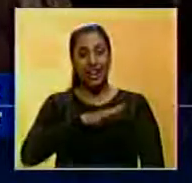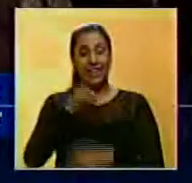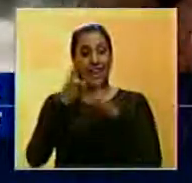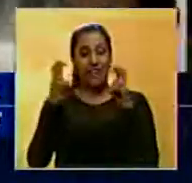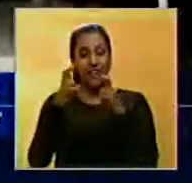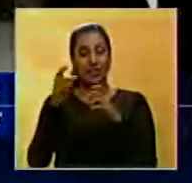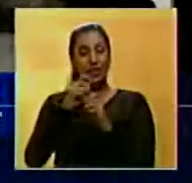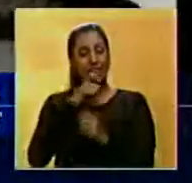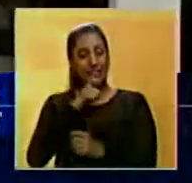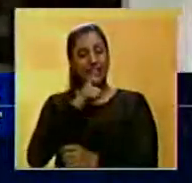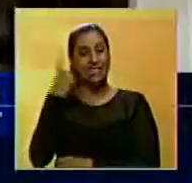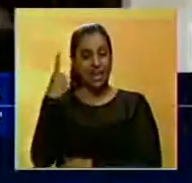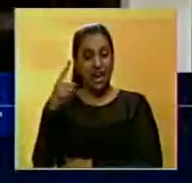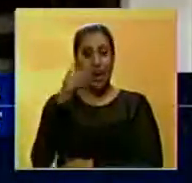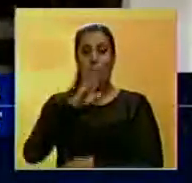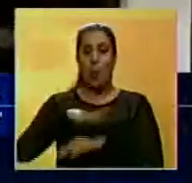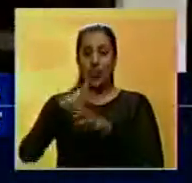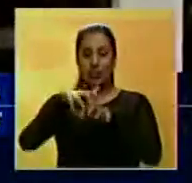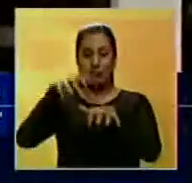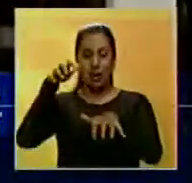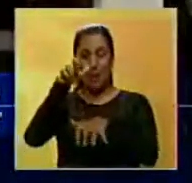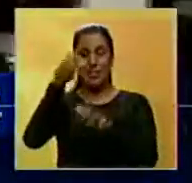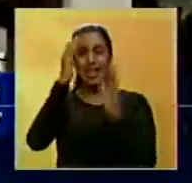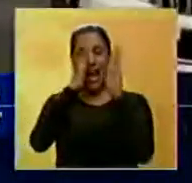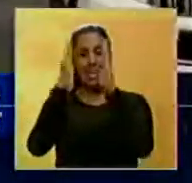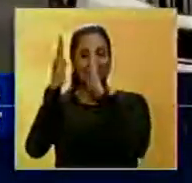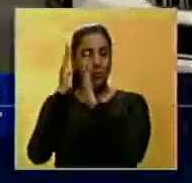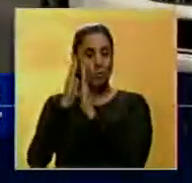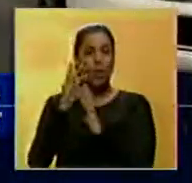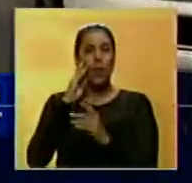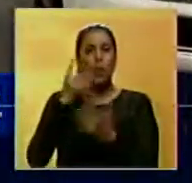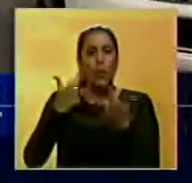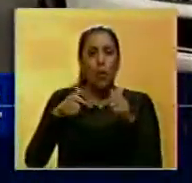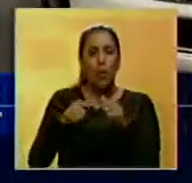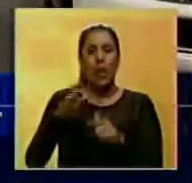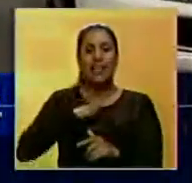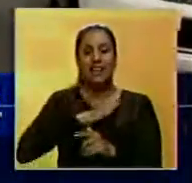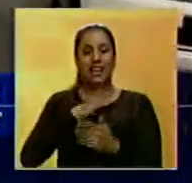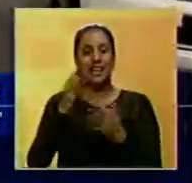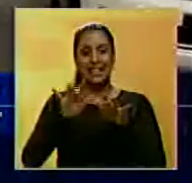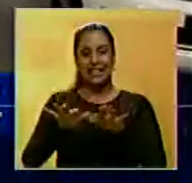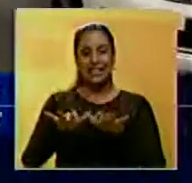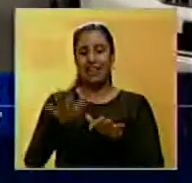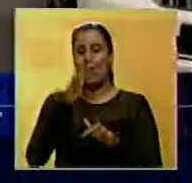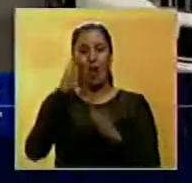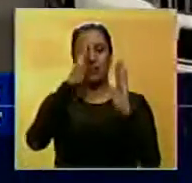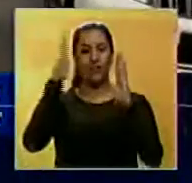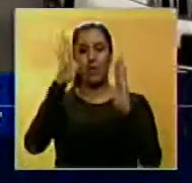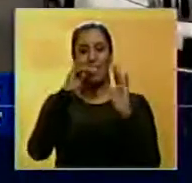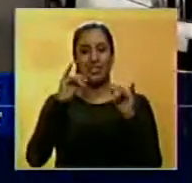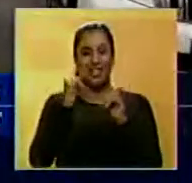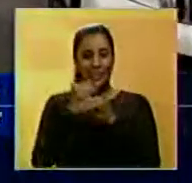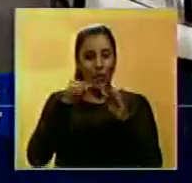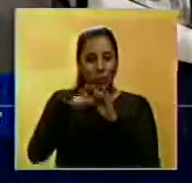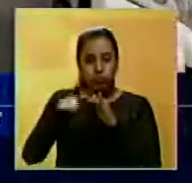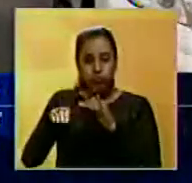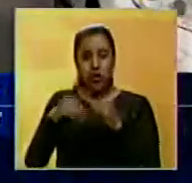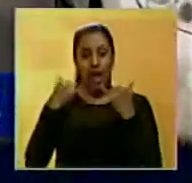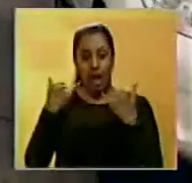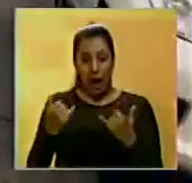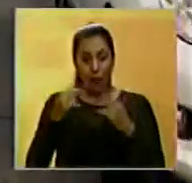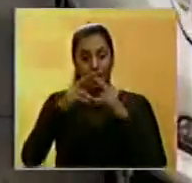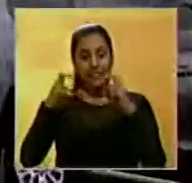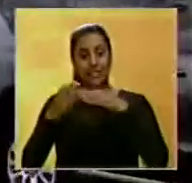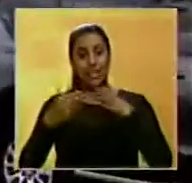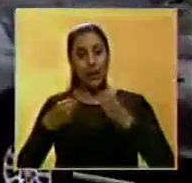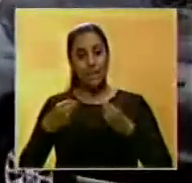investigación es complicada ya que la mayoría de los archivos obtenidos en la inspección son virtuales y no físicos por lo que serán revisados por